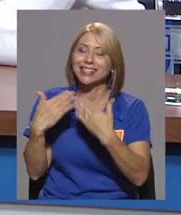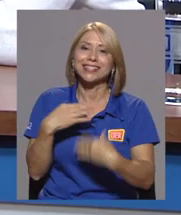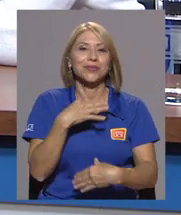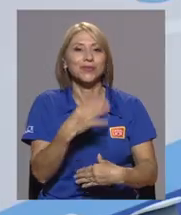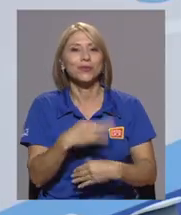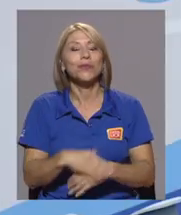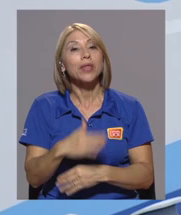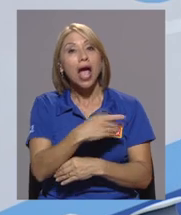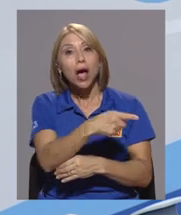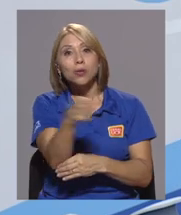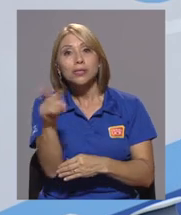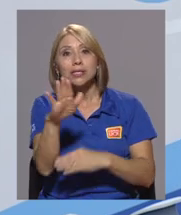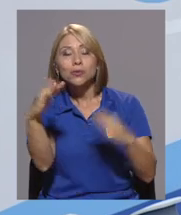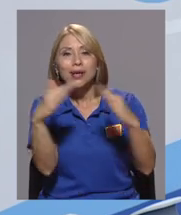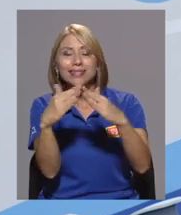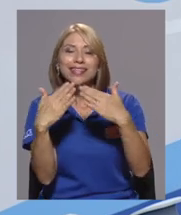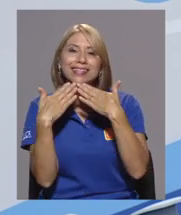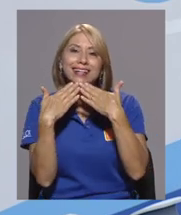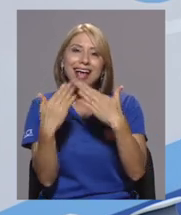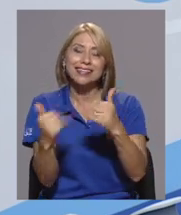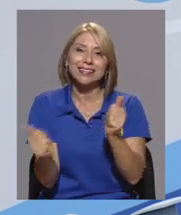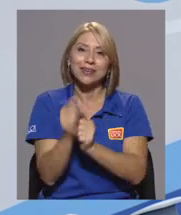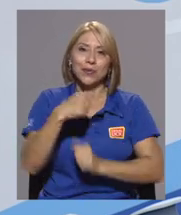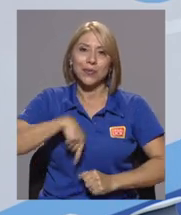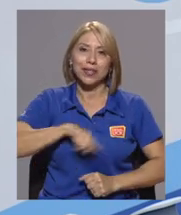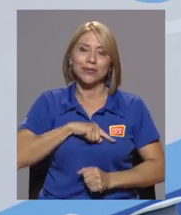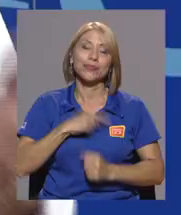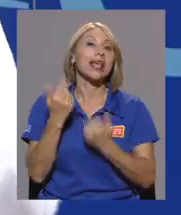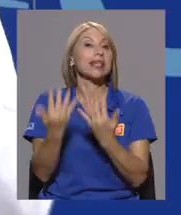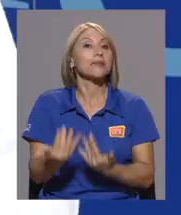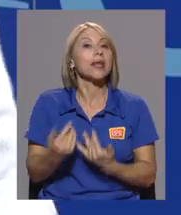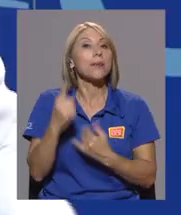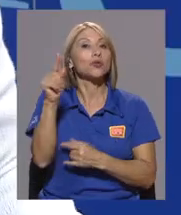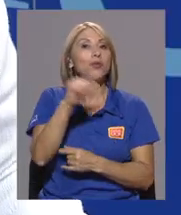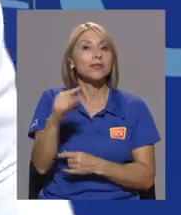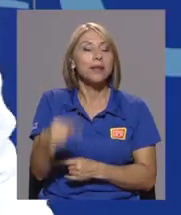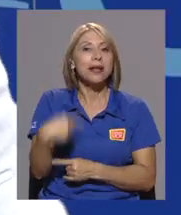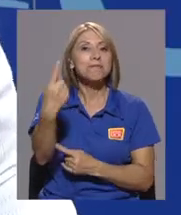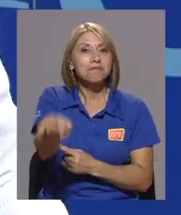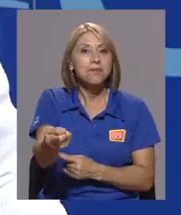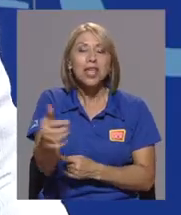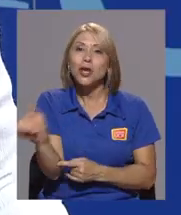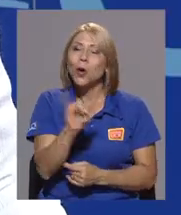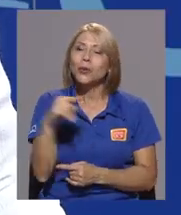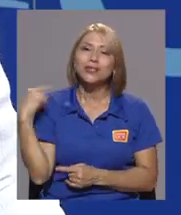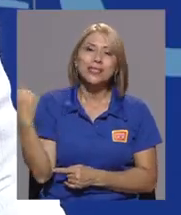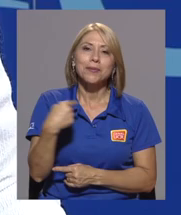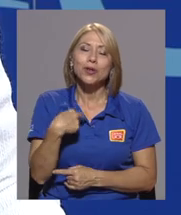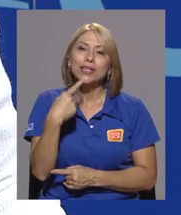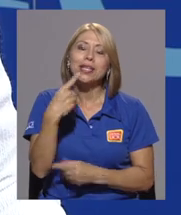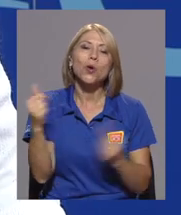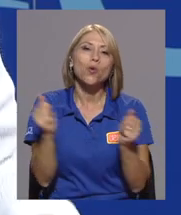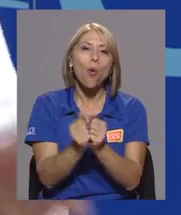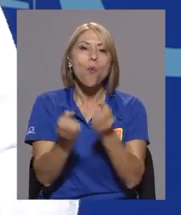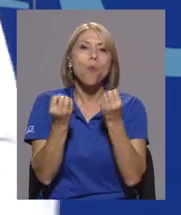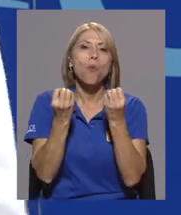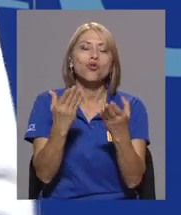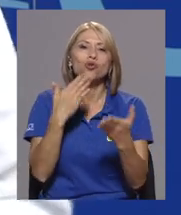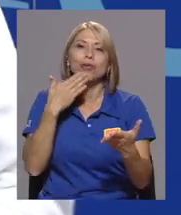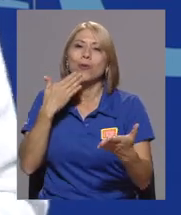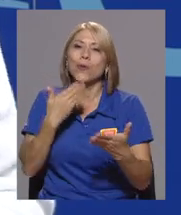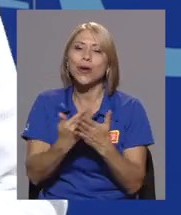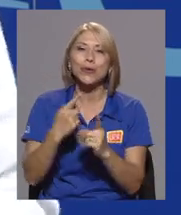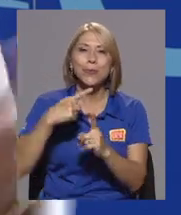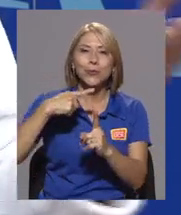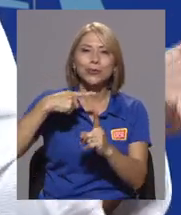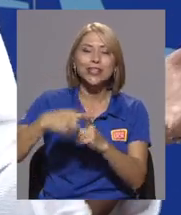rescatar de todo esto. evaluarlo, sí. Muchísimas gracias, don Álvaro. A ustedes en su casa, muchísimas gracias por habernos acompañado. Los esperamos a